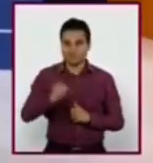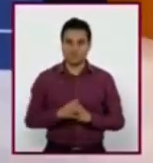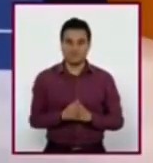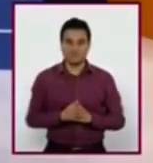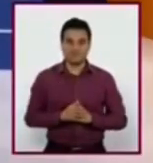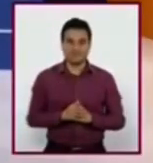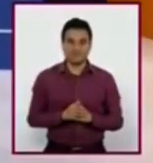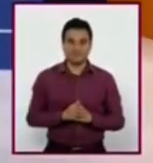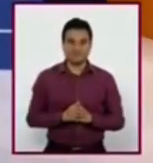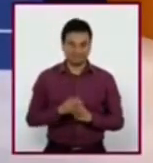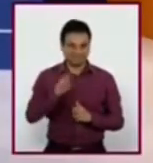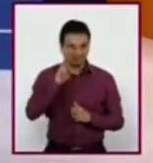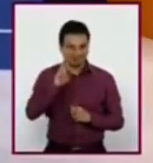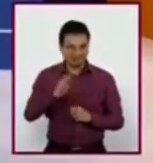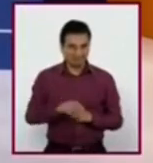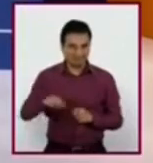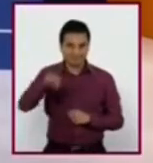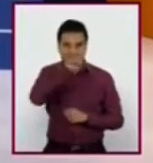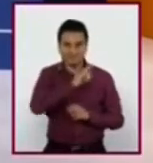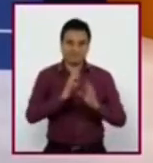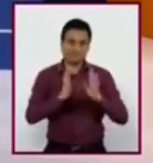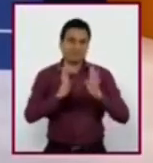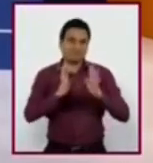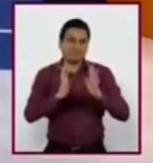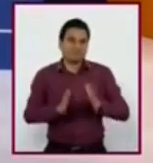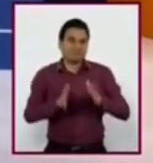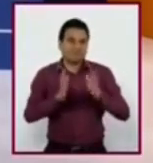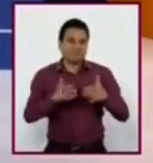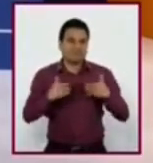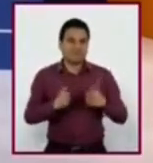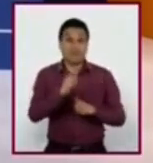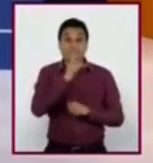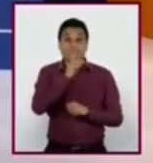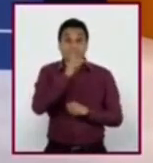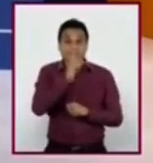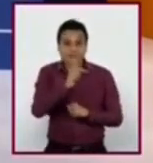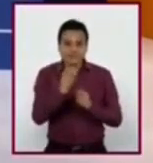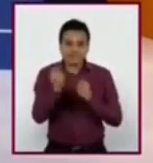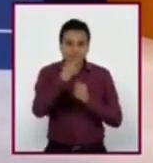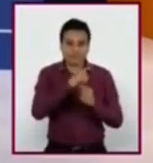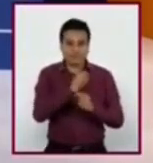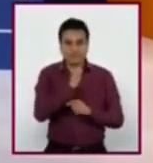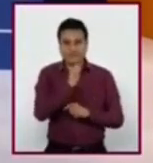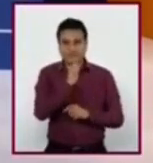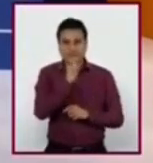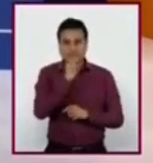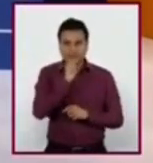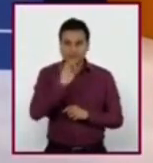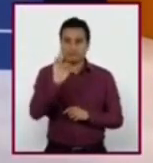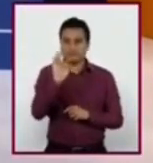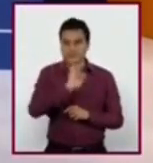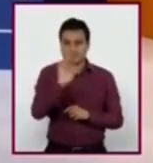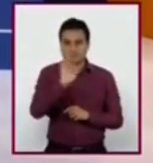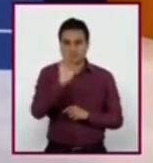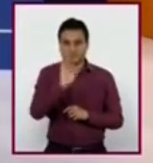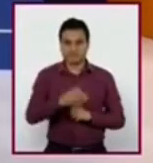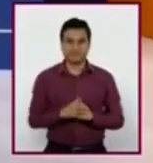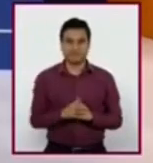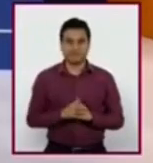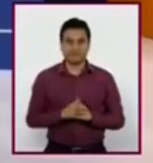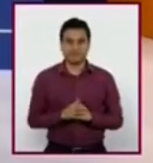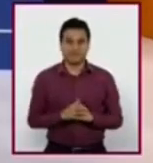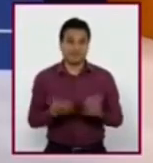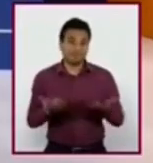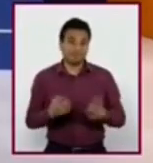Posiblemente hayan comprendido los textos en general y solo algunas palabras se les hayan parecido extrañas. Para ser